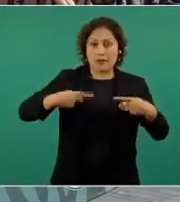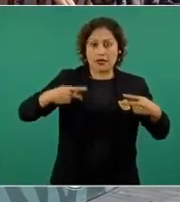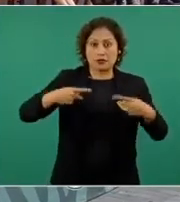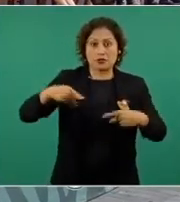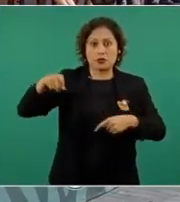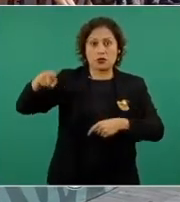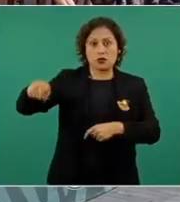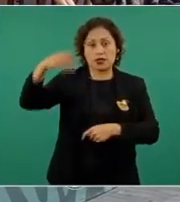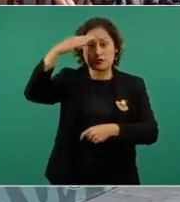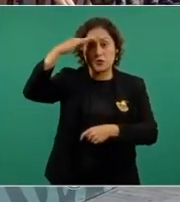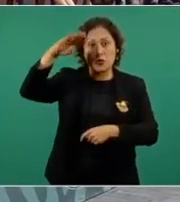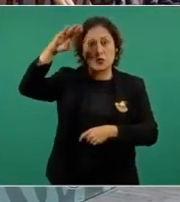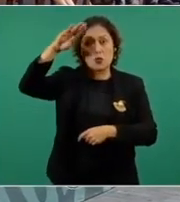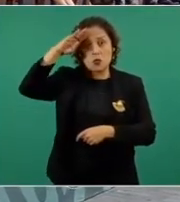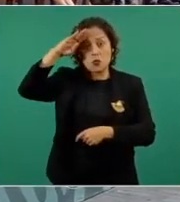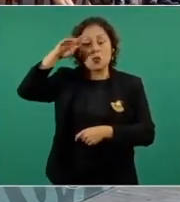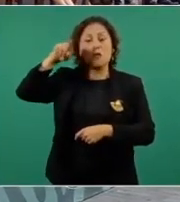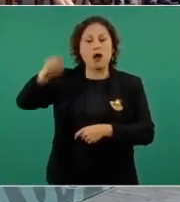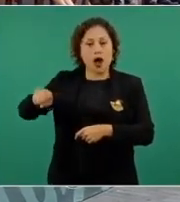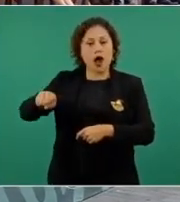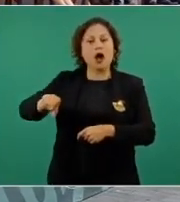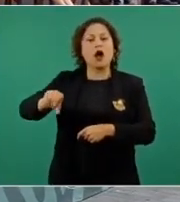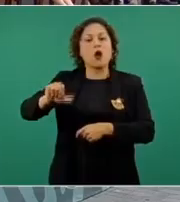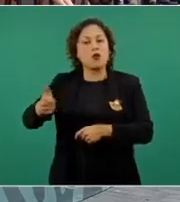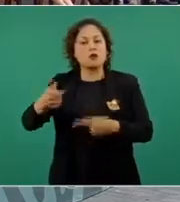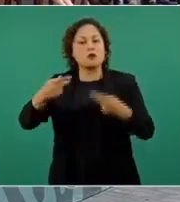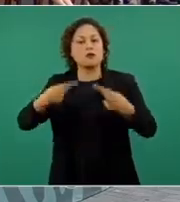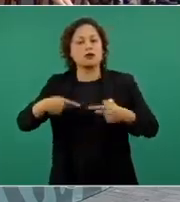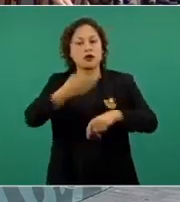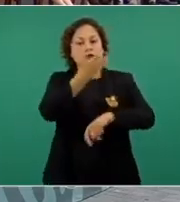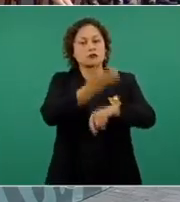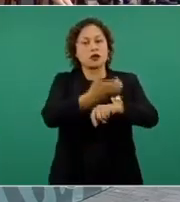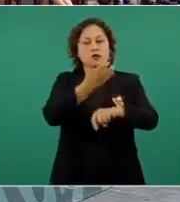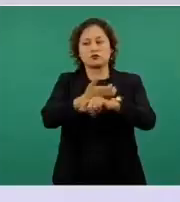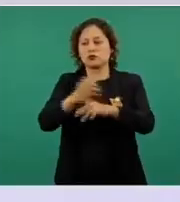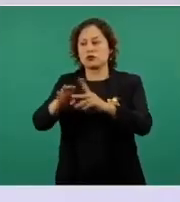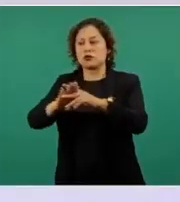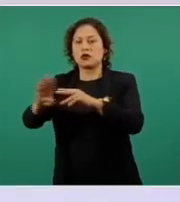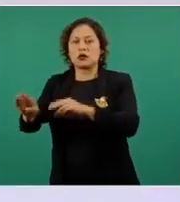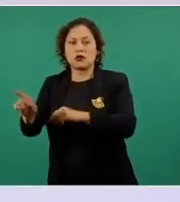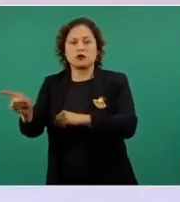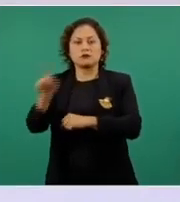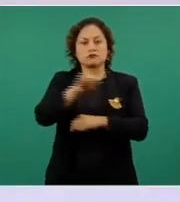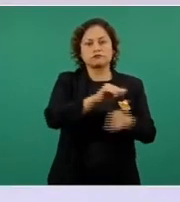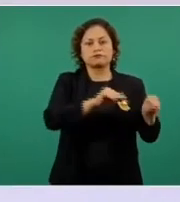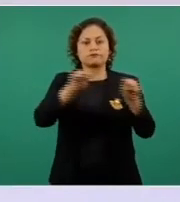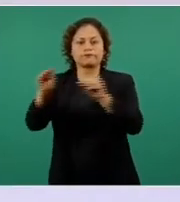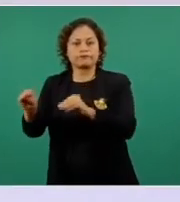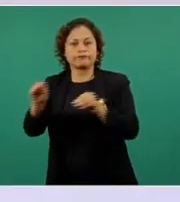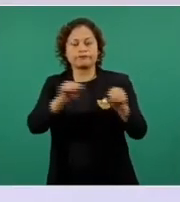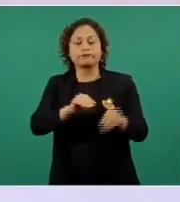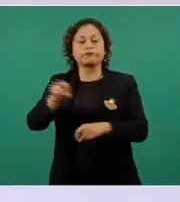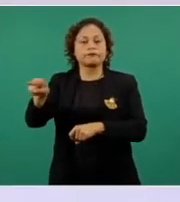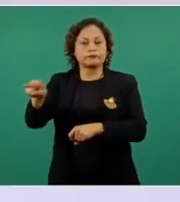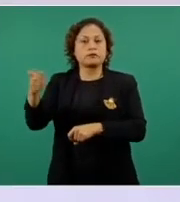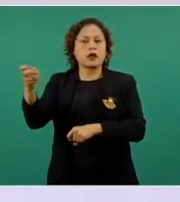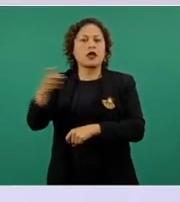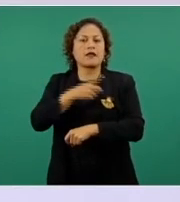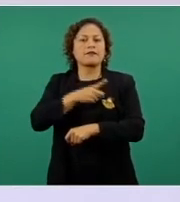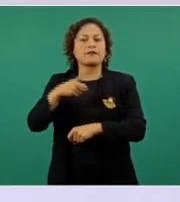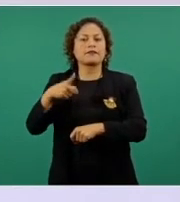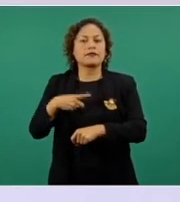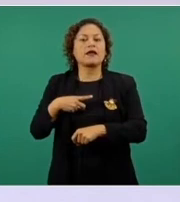haciendo a un lado los intereses electorales o